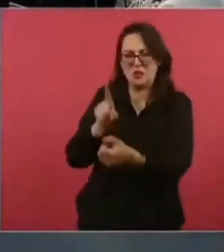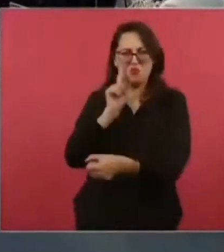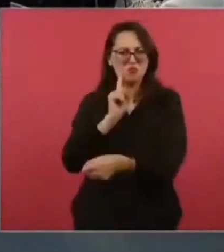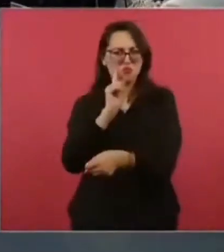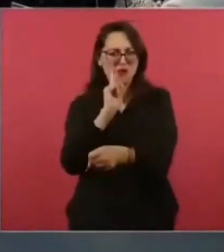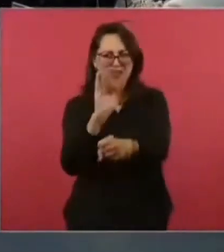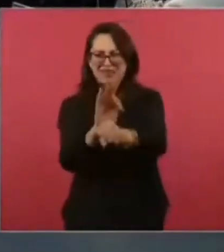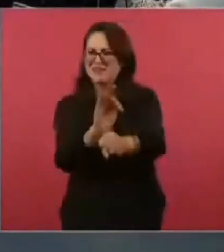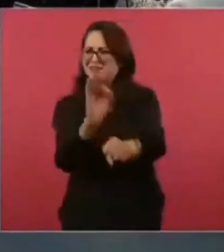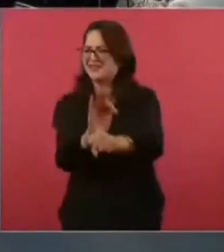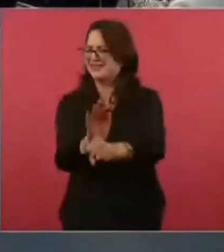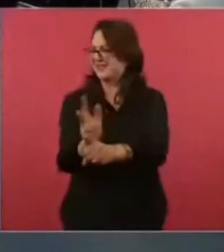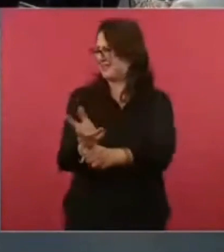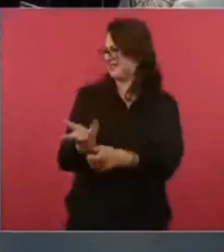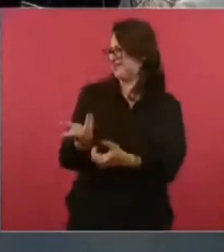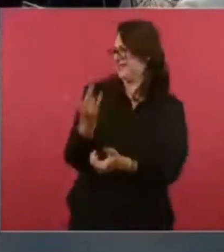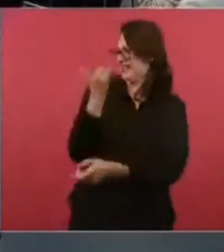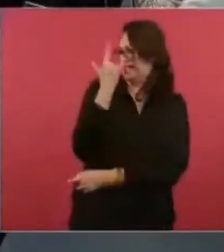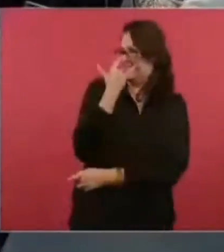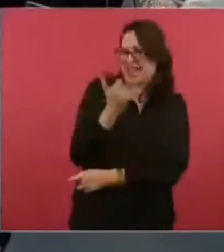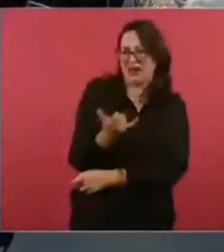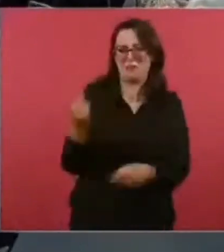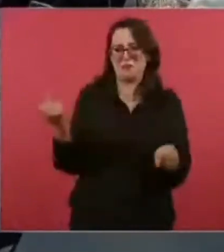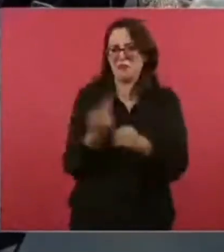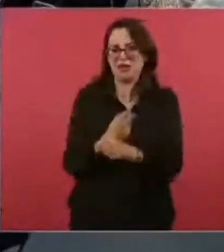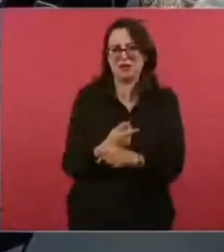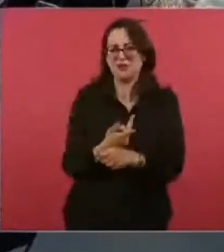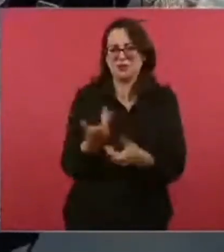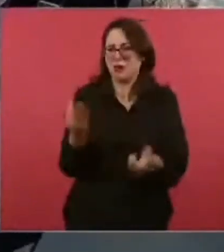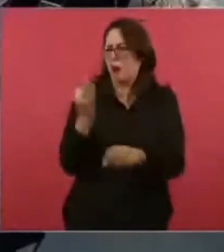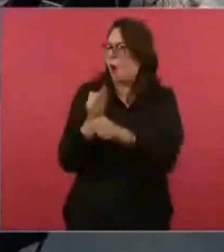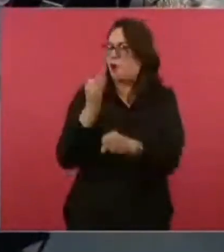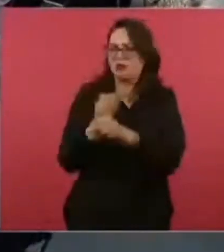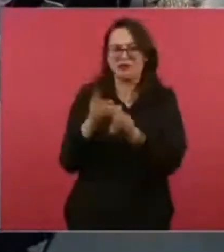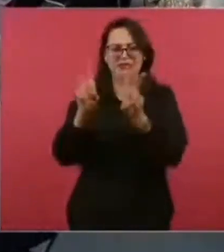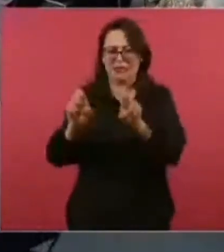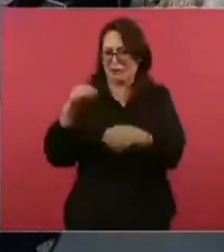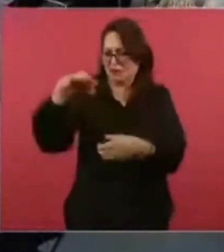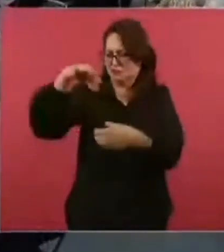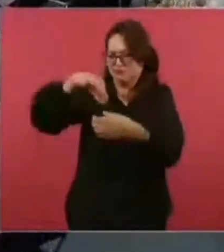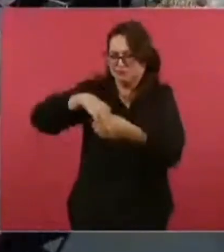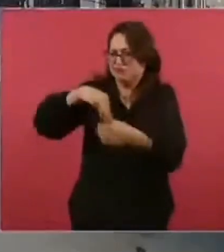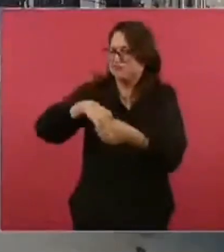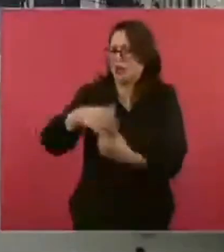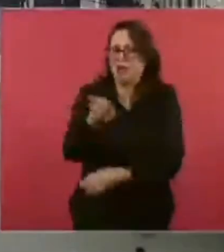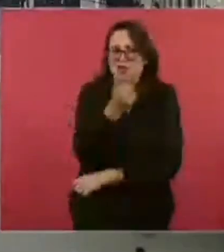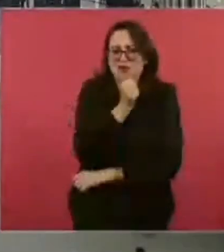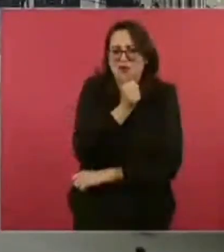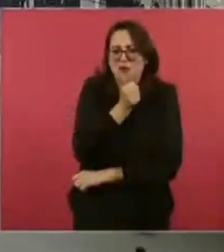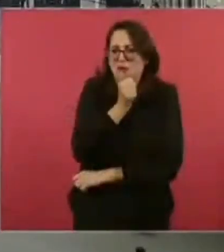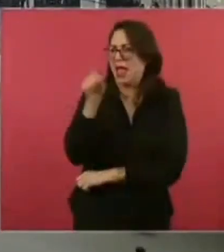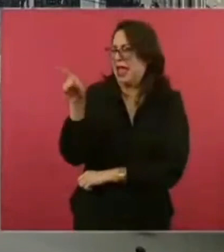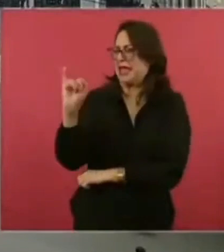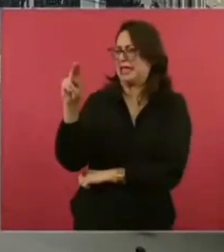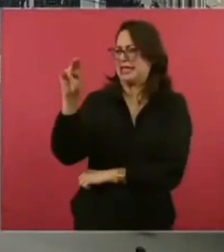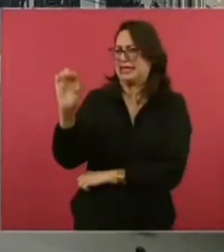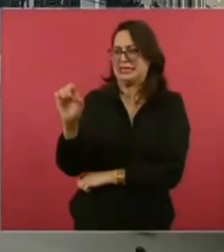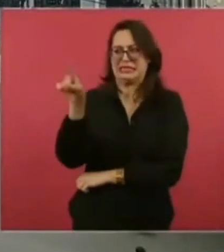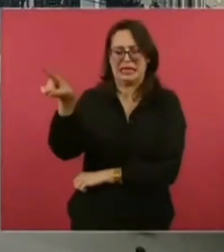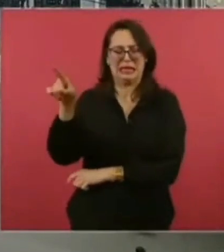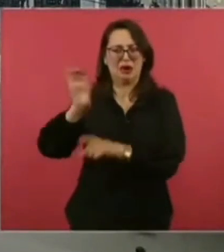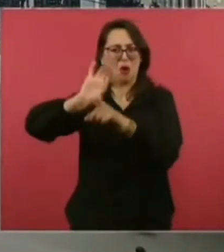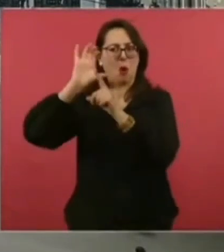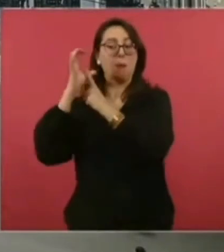ilícito, en el sentido de que todavía ni siquiera estamos en un proceso electoral como para que una comisión, ni siquiera el